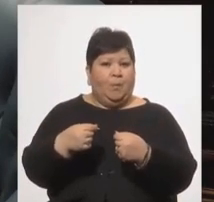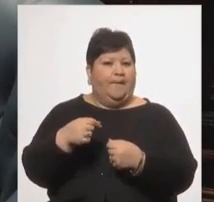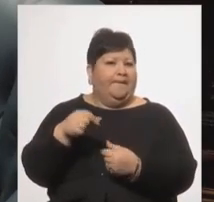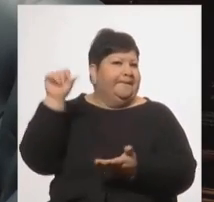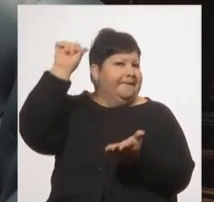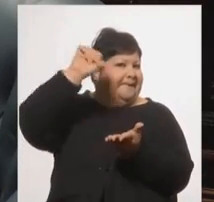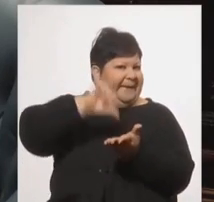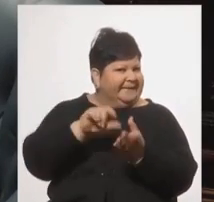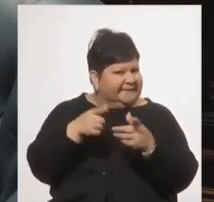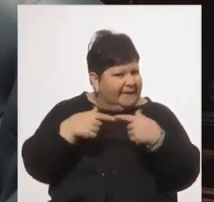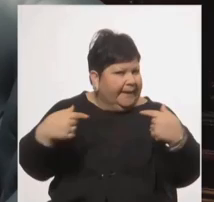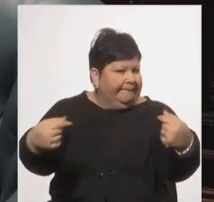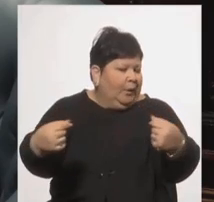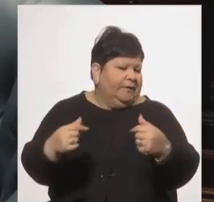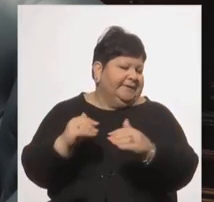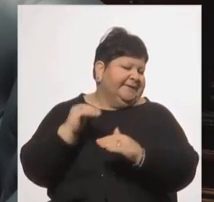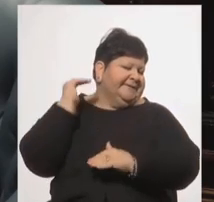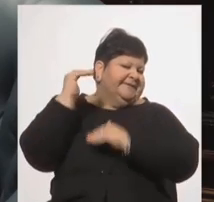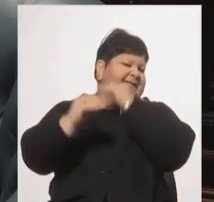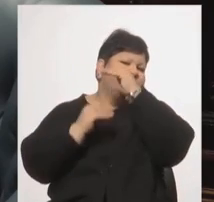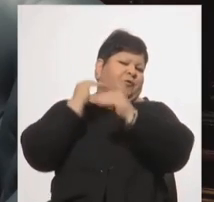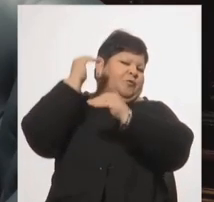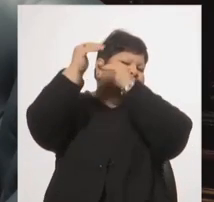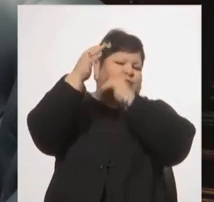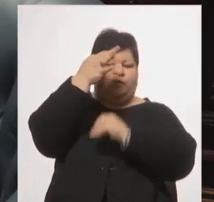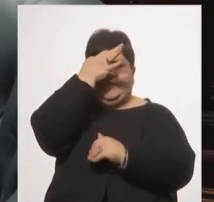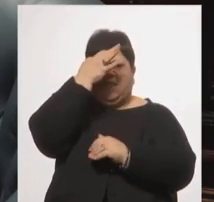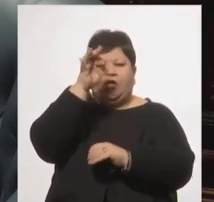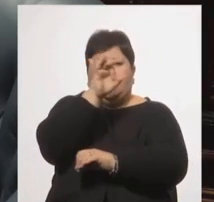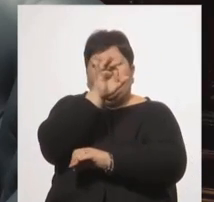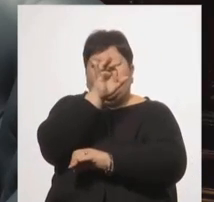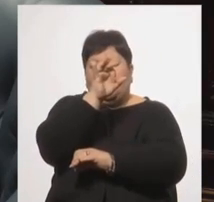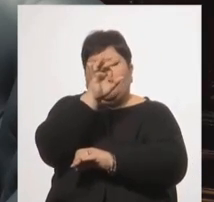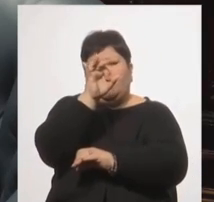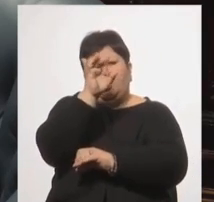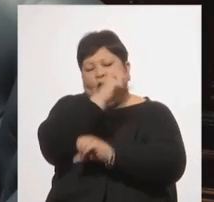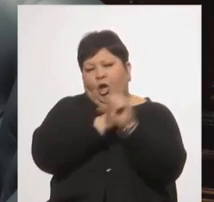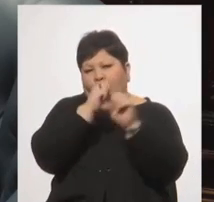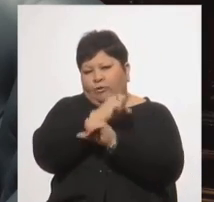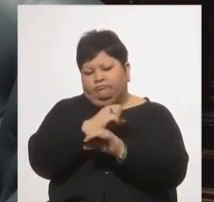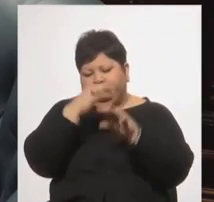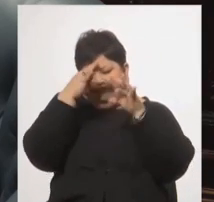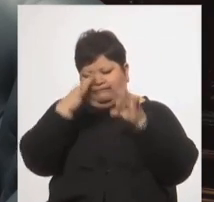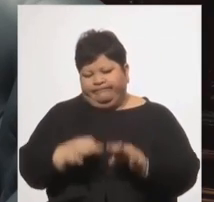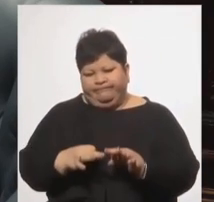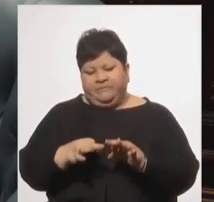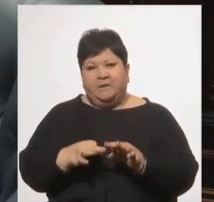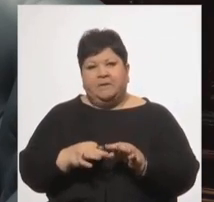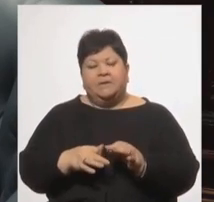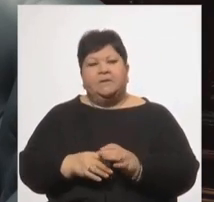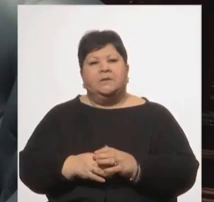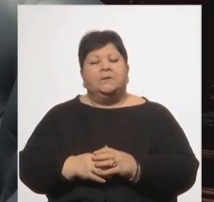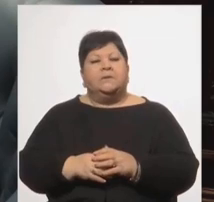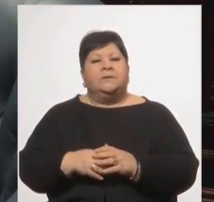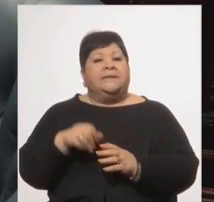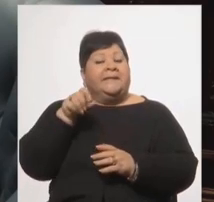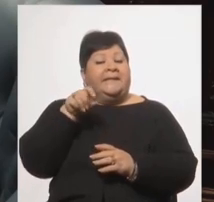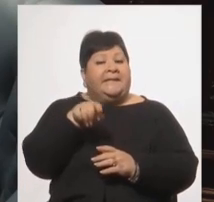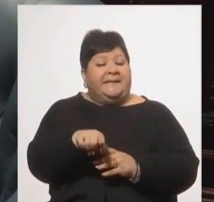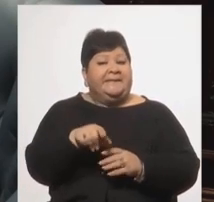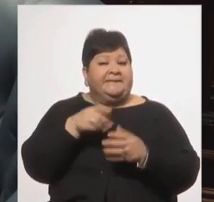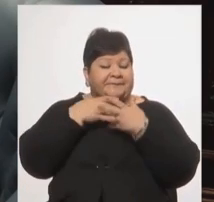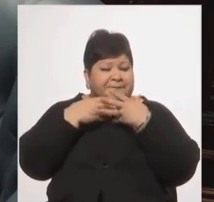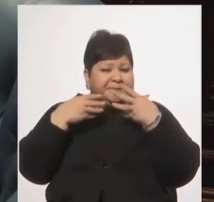desarrollo tecnológico. Y ese material de estudio de primaria, en forma de